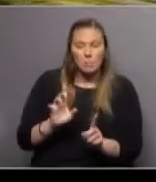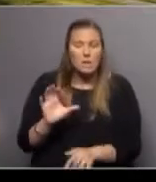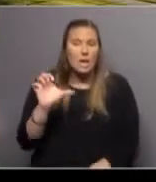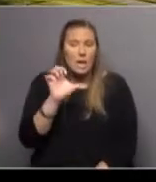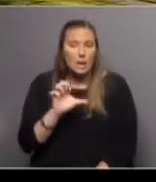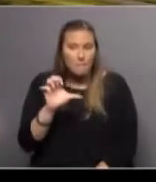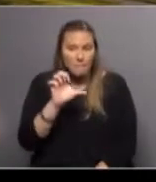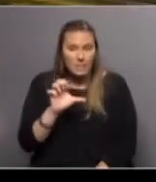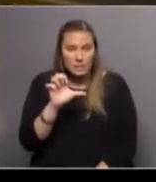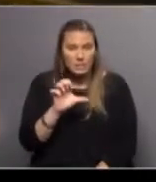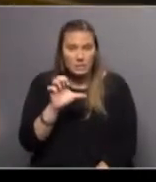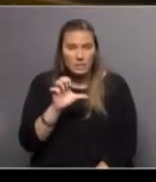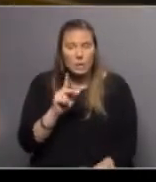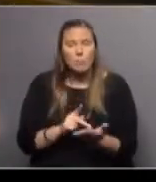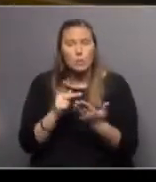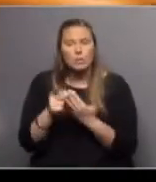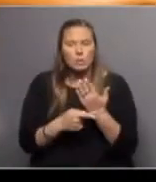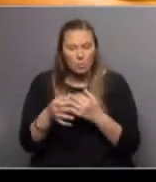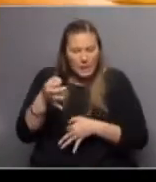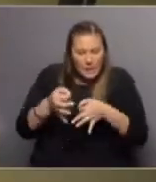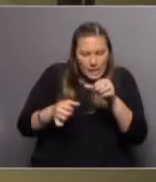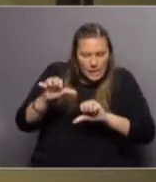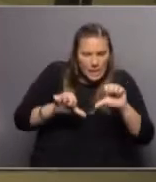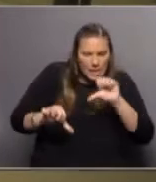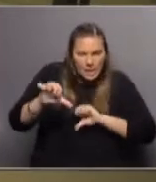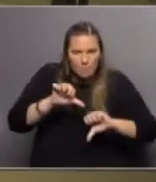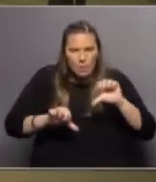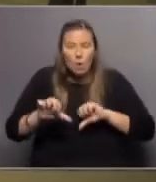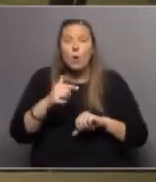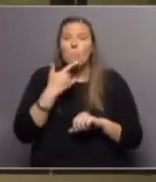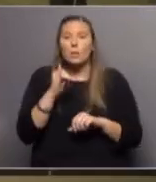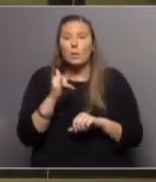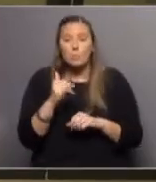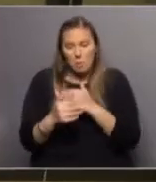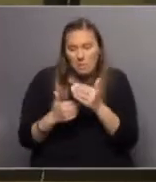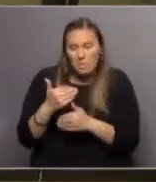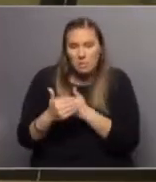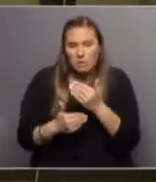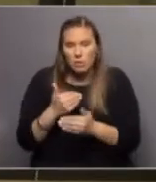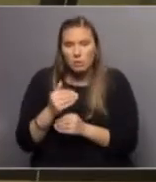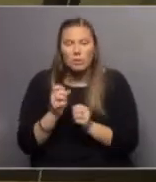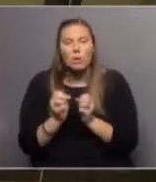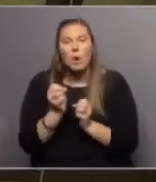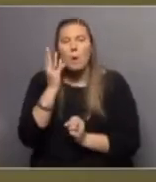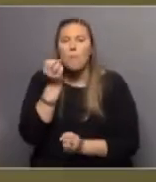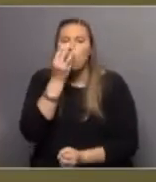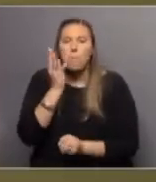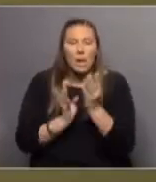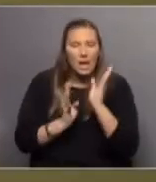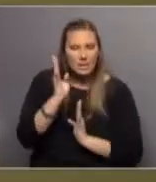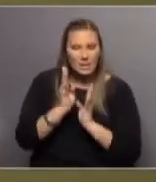relacionadas con proyectos más químicos, por ejemplo, una que está desarrollando plantas de